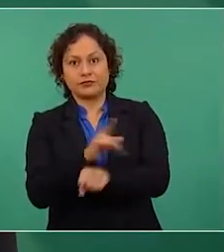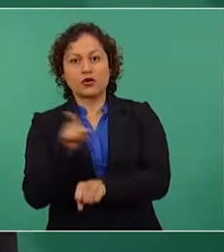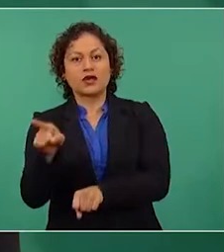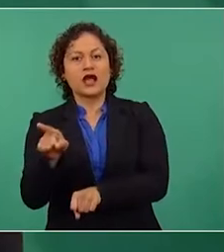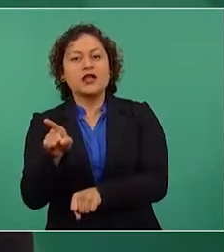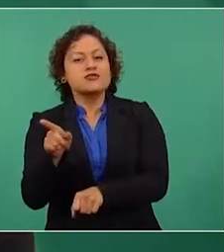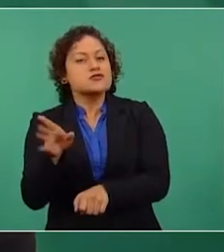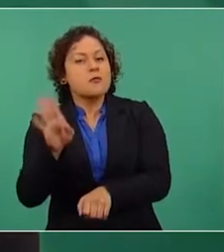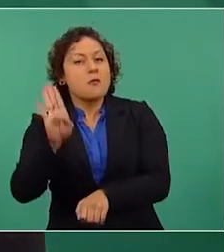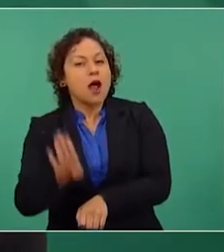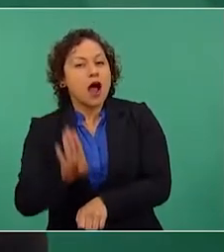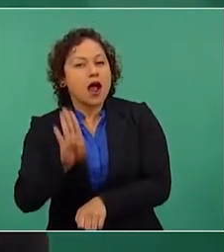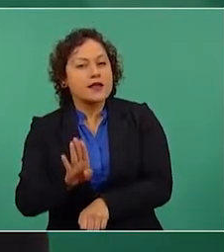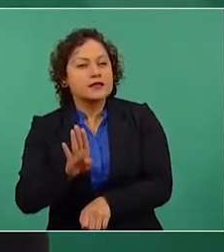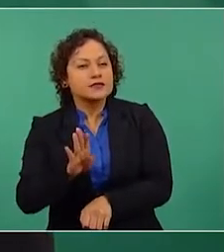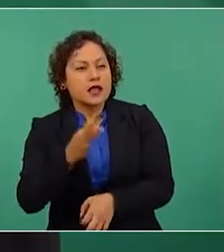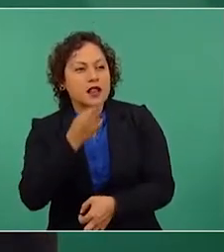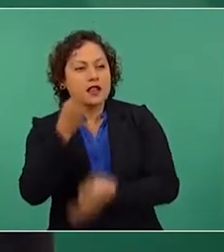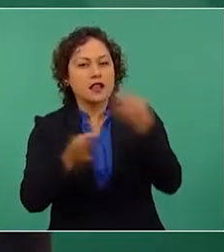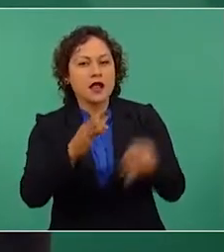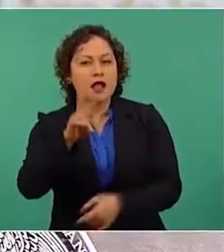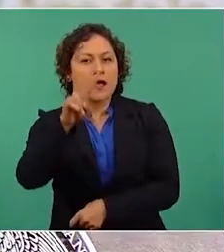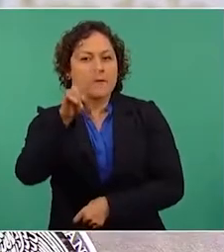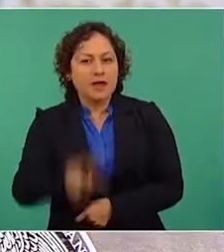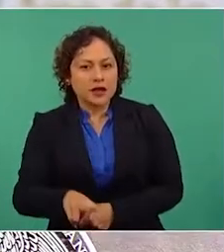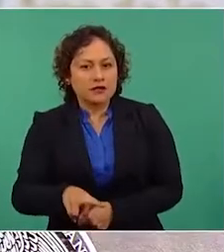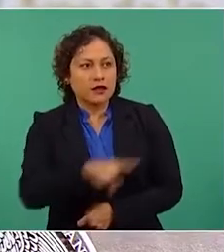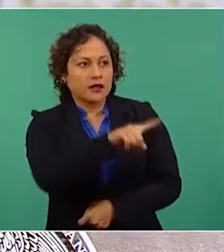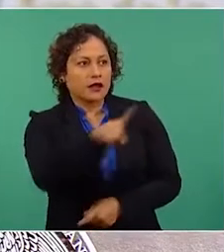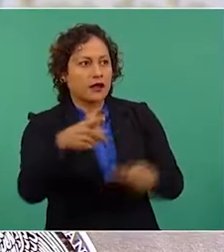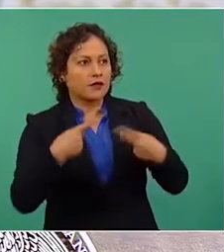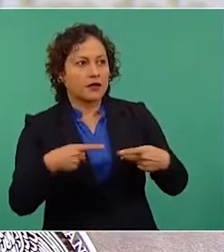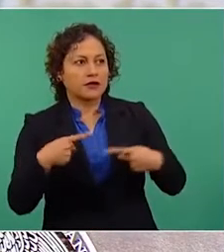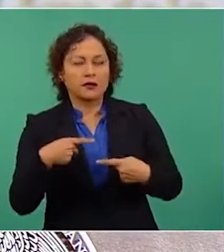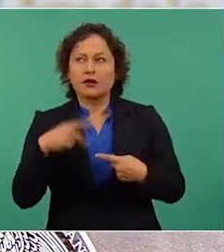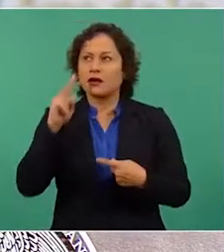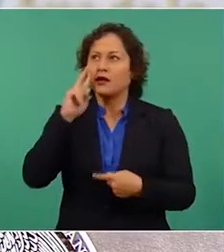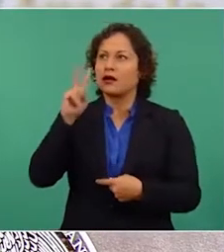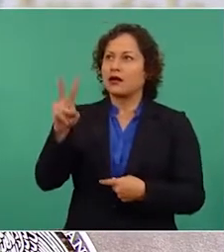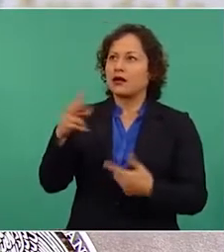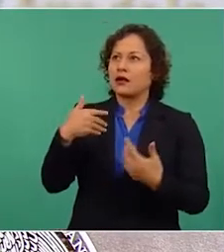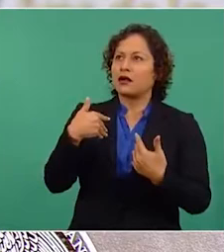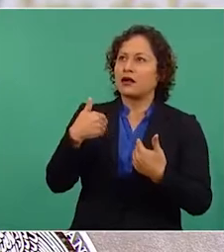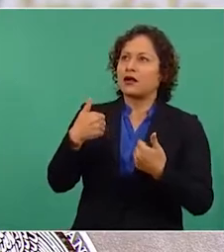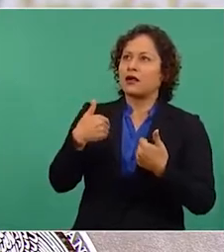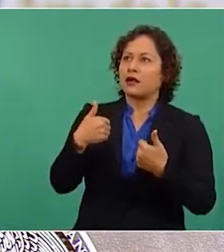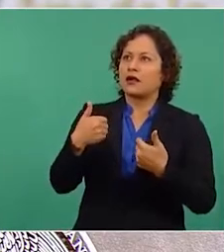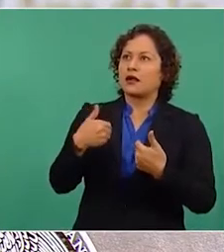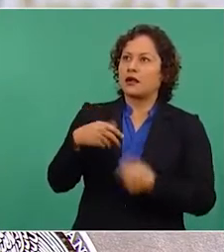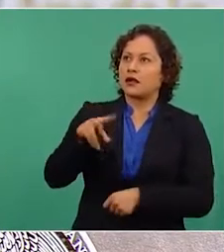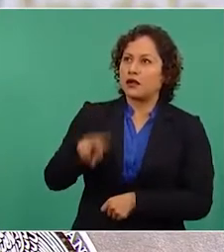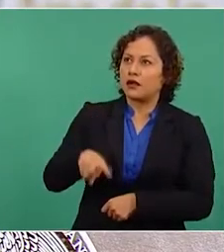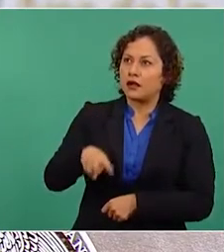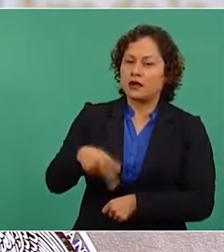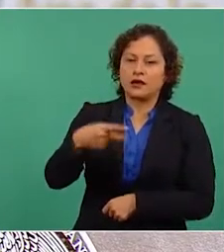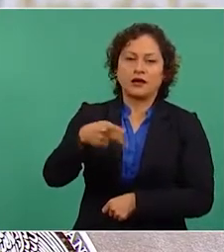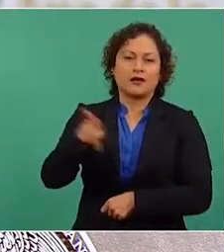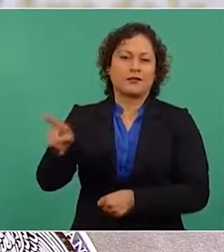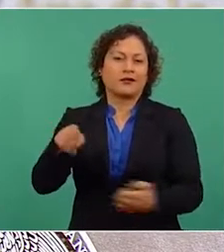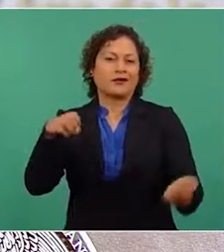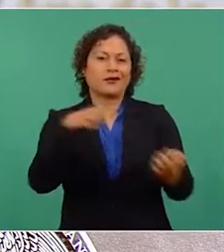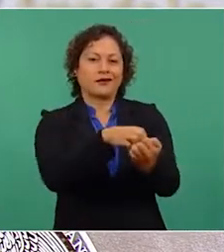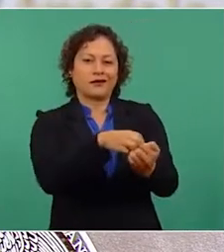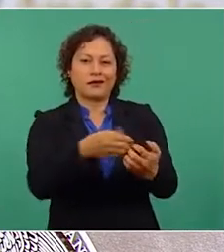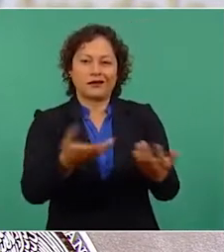con la intención de que el público crea como cierto lo que no es. Esto quiere decir que el engaño